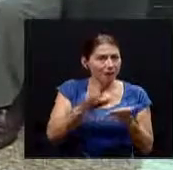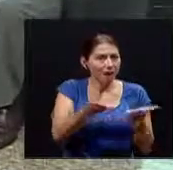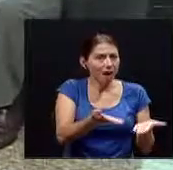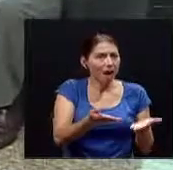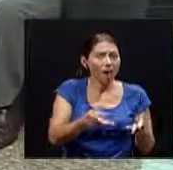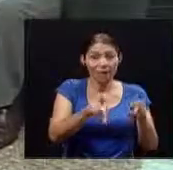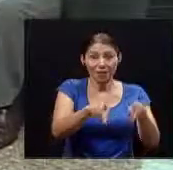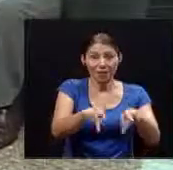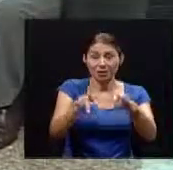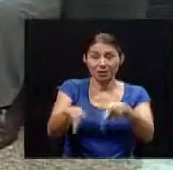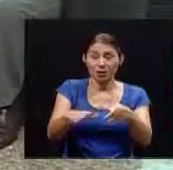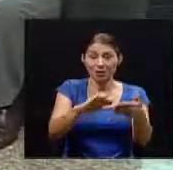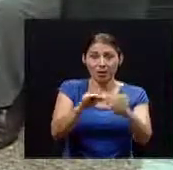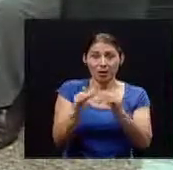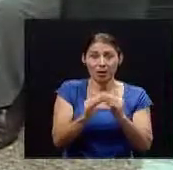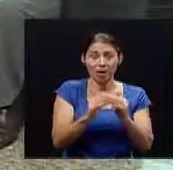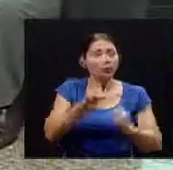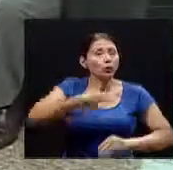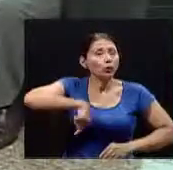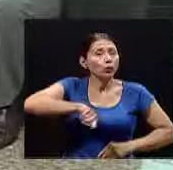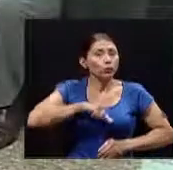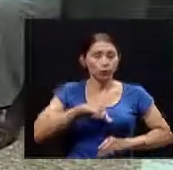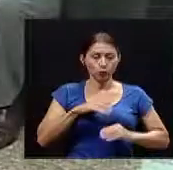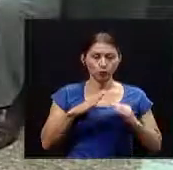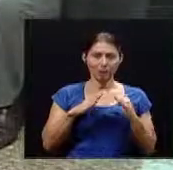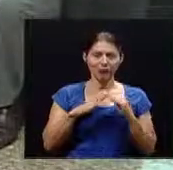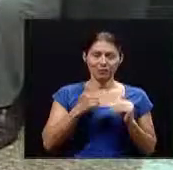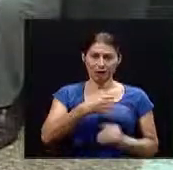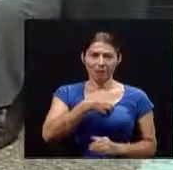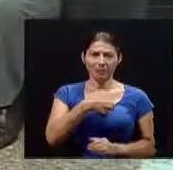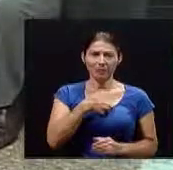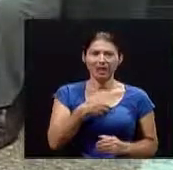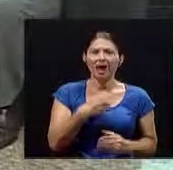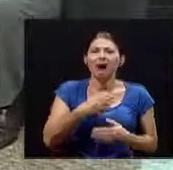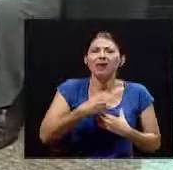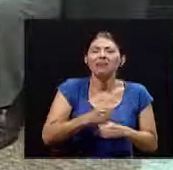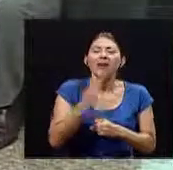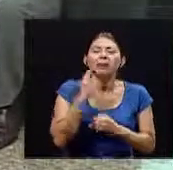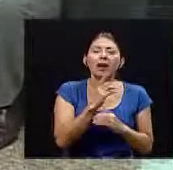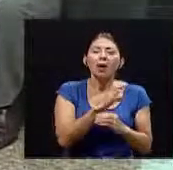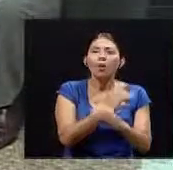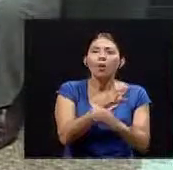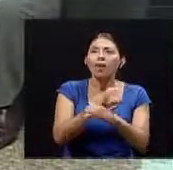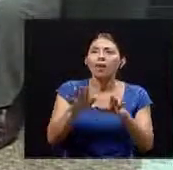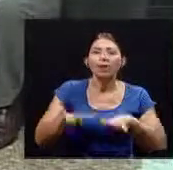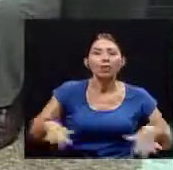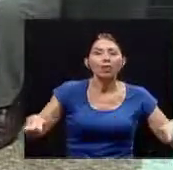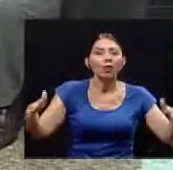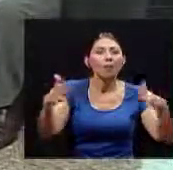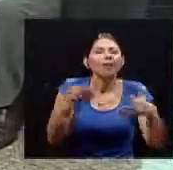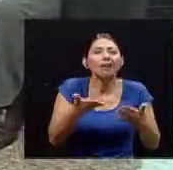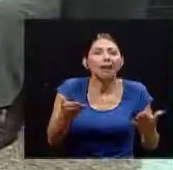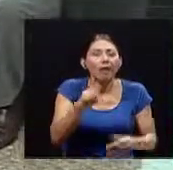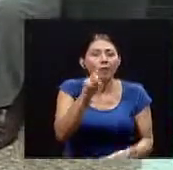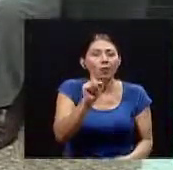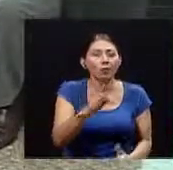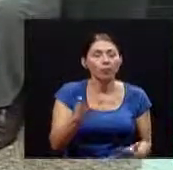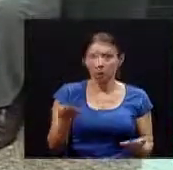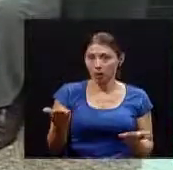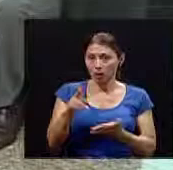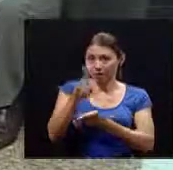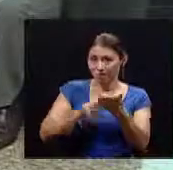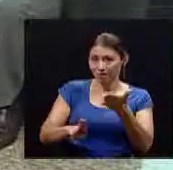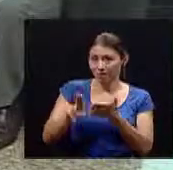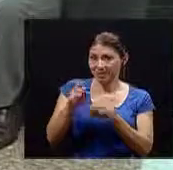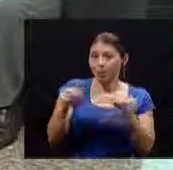las personas de las comunidades nosotros desde nuestros hogares para cuidar al medio ambiente en general bueno en la